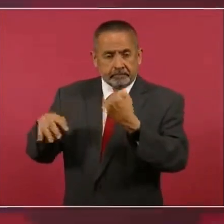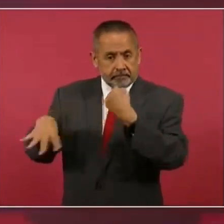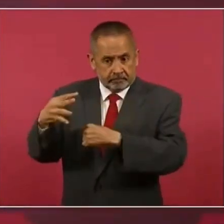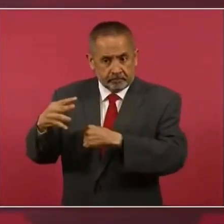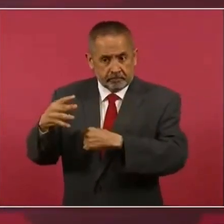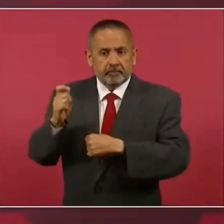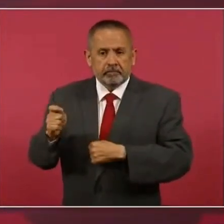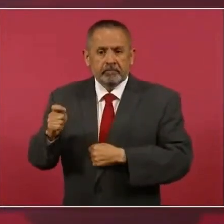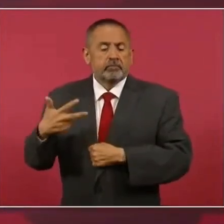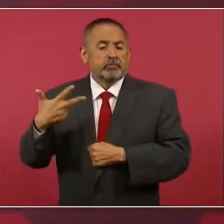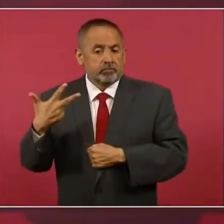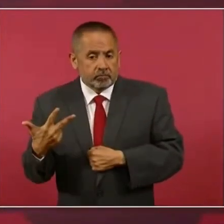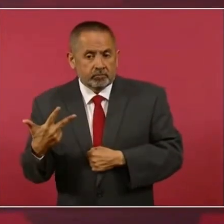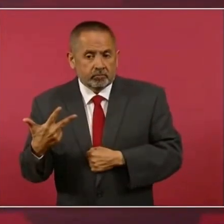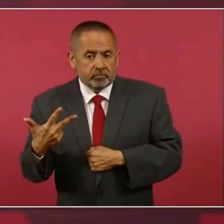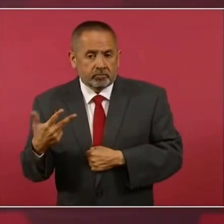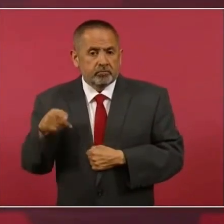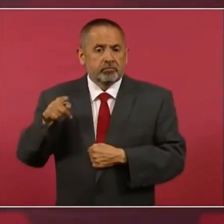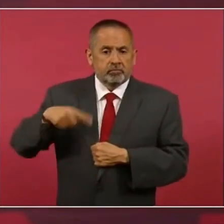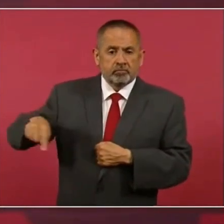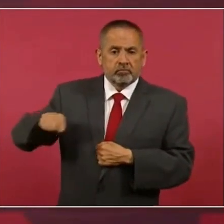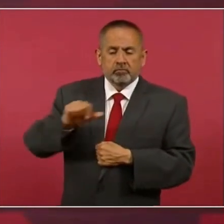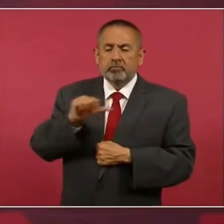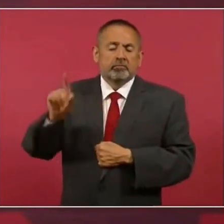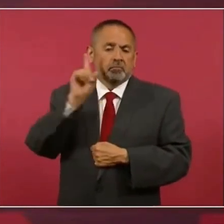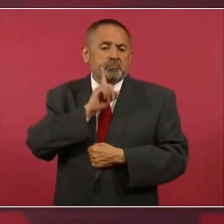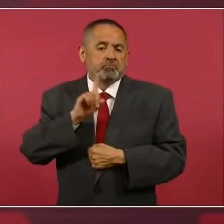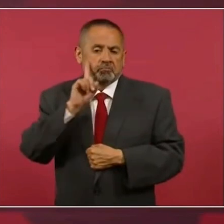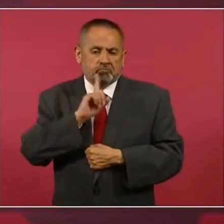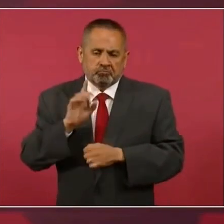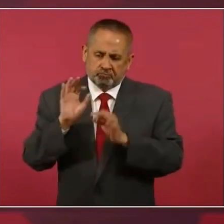eran mujeres.